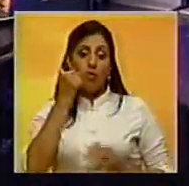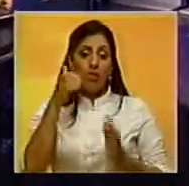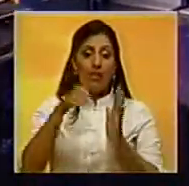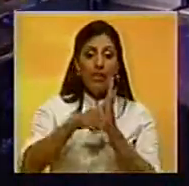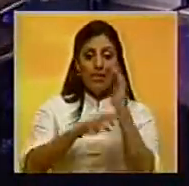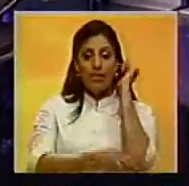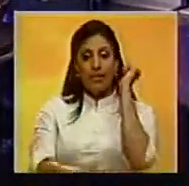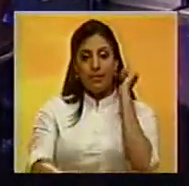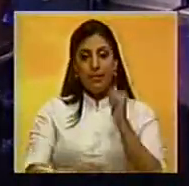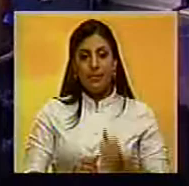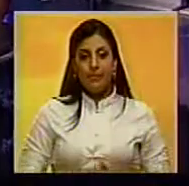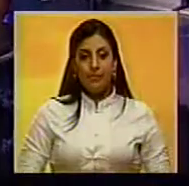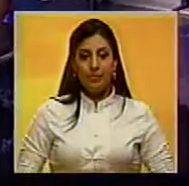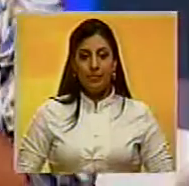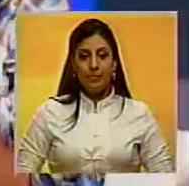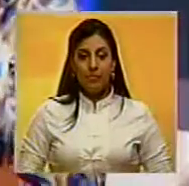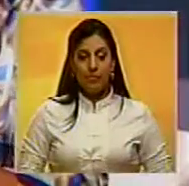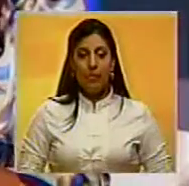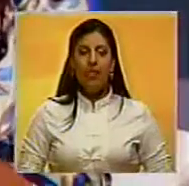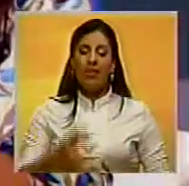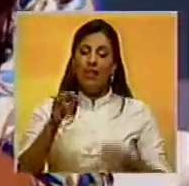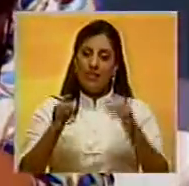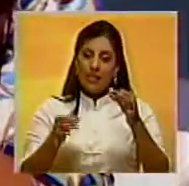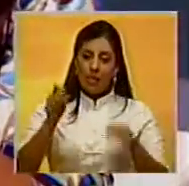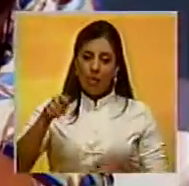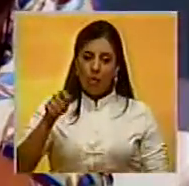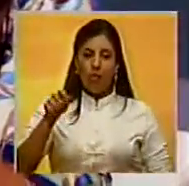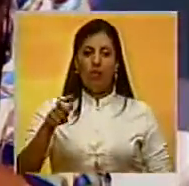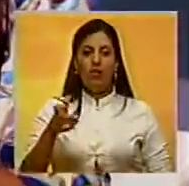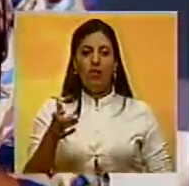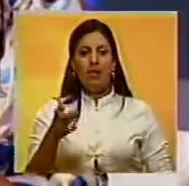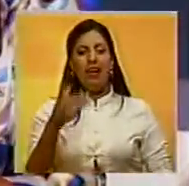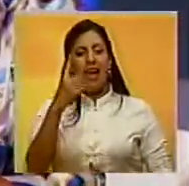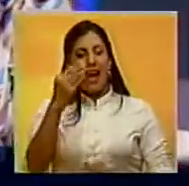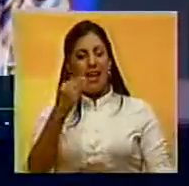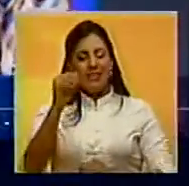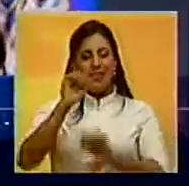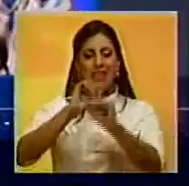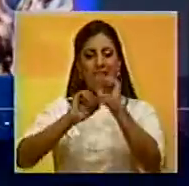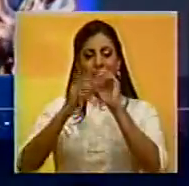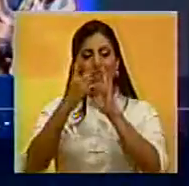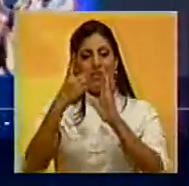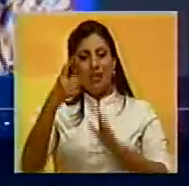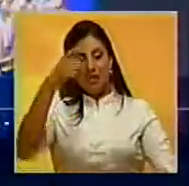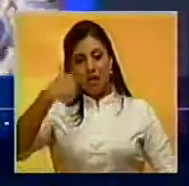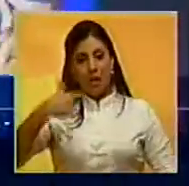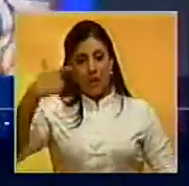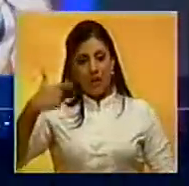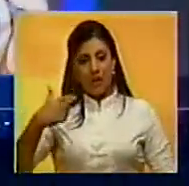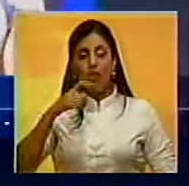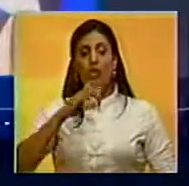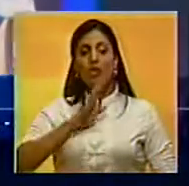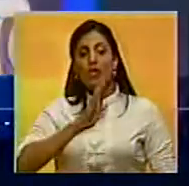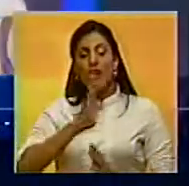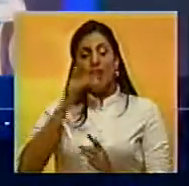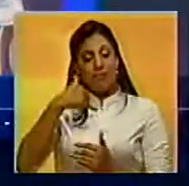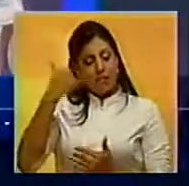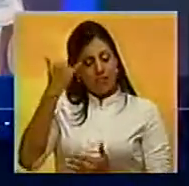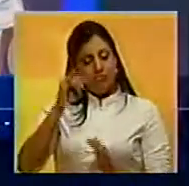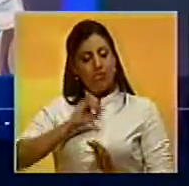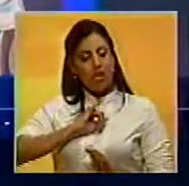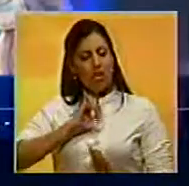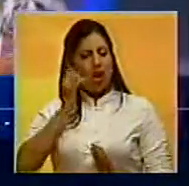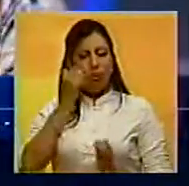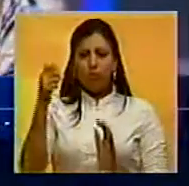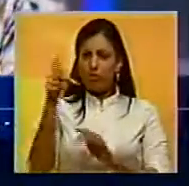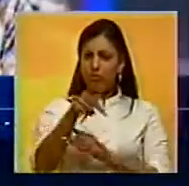fraude. Los tribunales penales actúan en defensa de los derechos de los ciudadanos que fueron y dijeron mi identidad fue